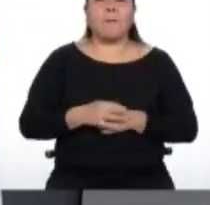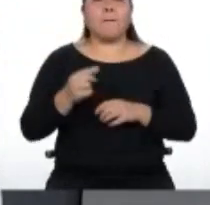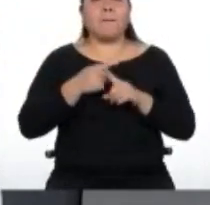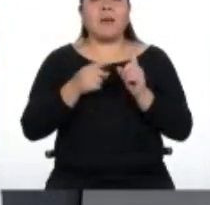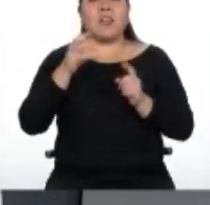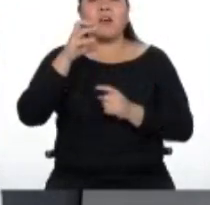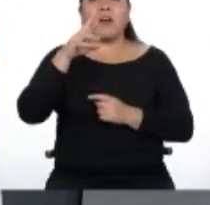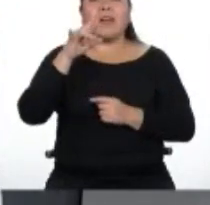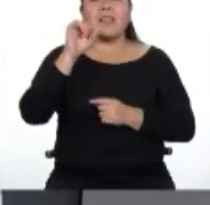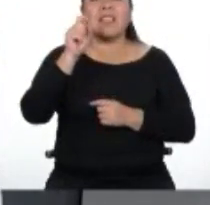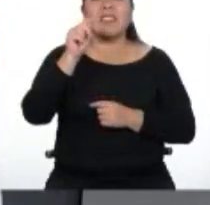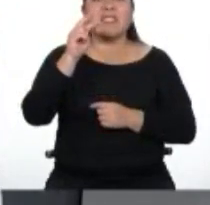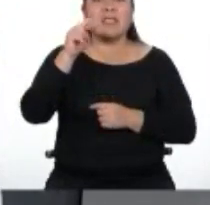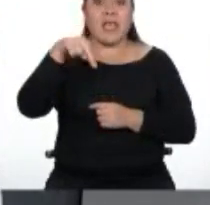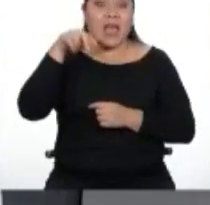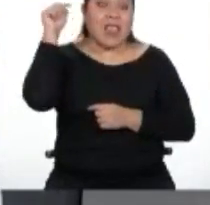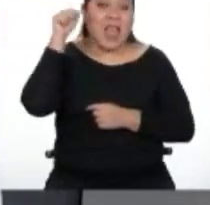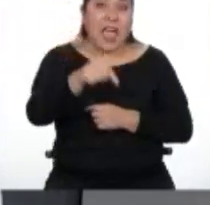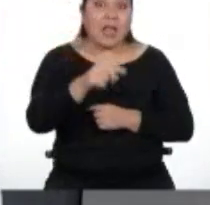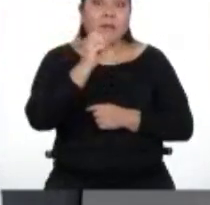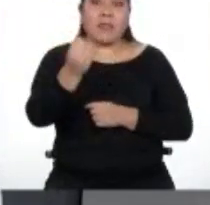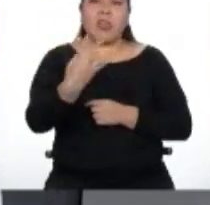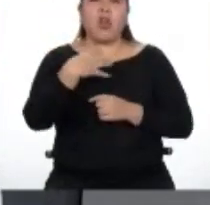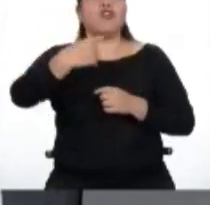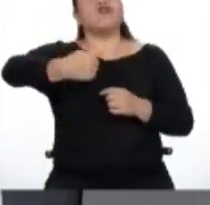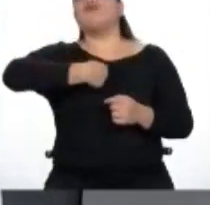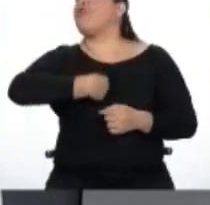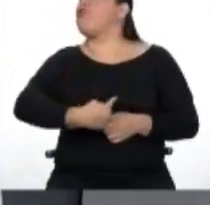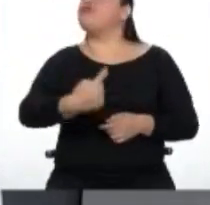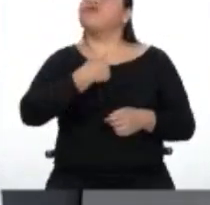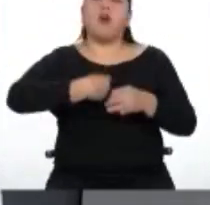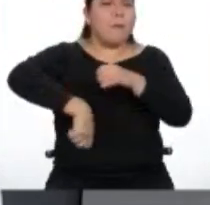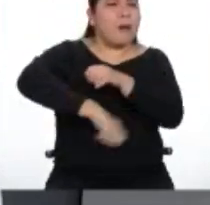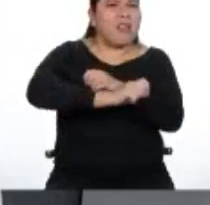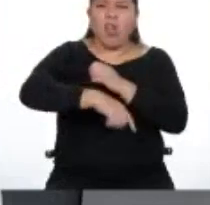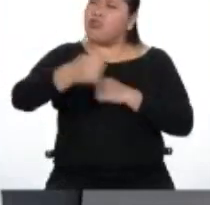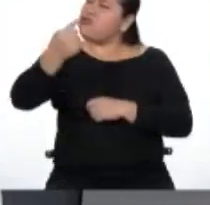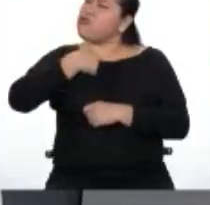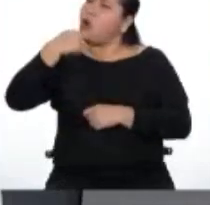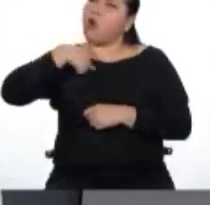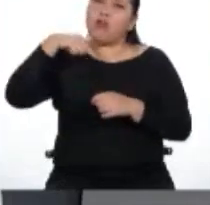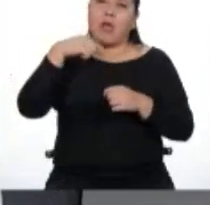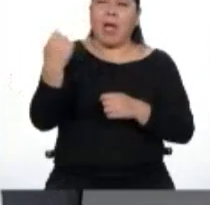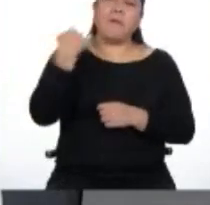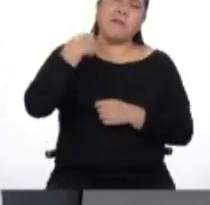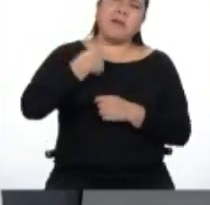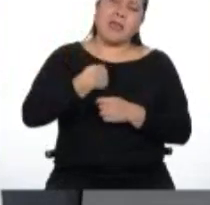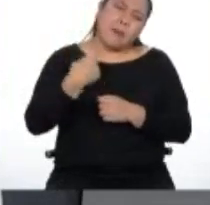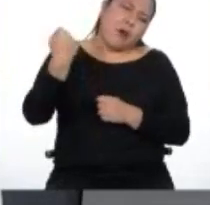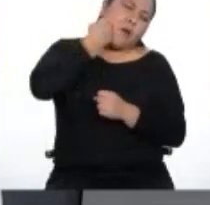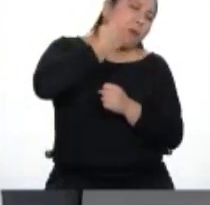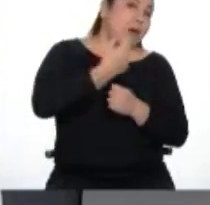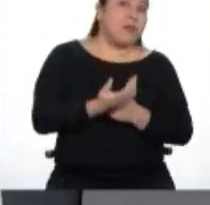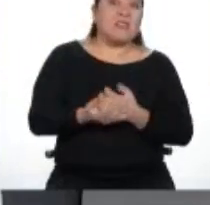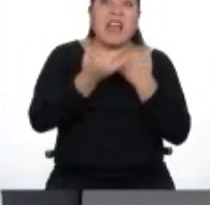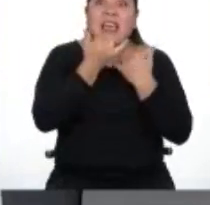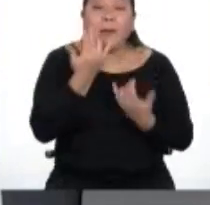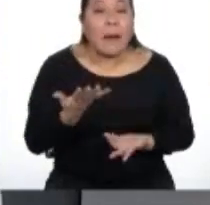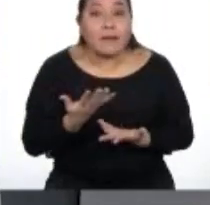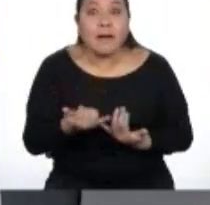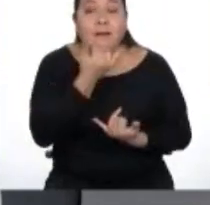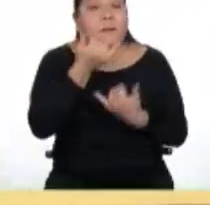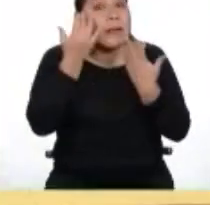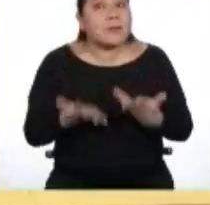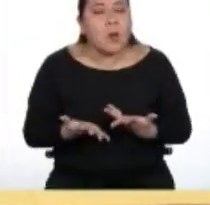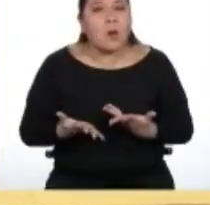Cristian se puso necio. Él quería patearlo. Él quería patear el penal porque a él le hicieron el foul. ¿Y saben qué pasó? ¿Saben qué pasó por